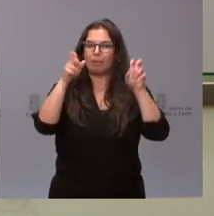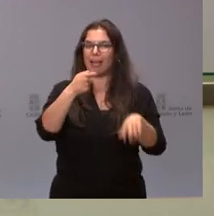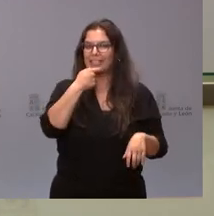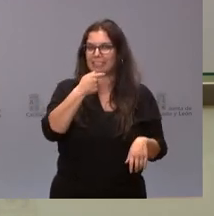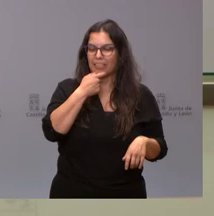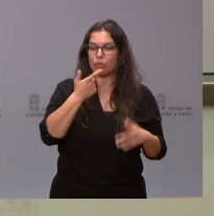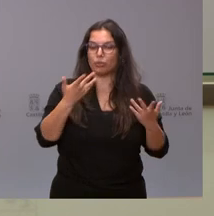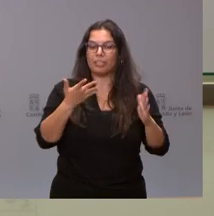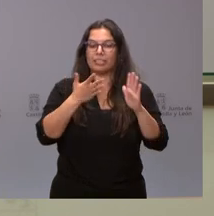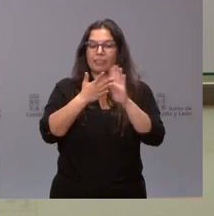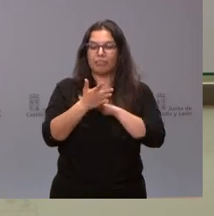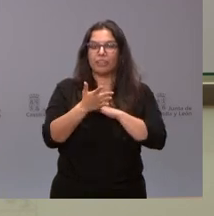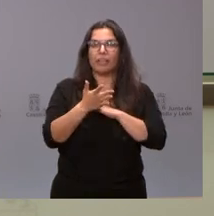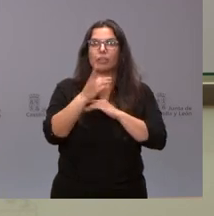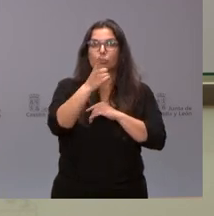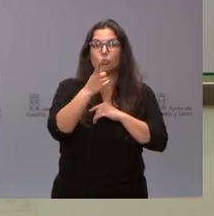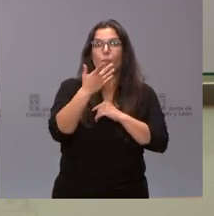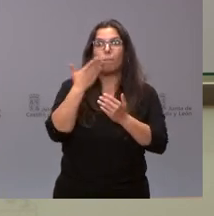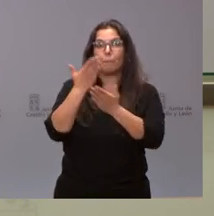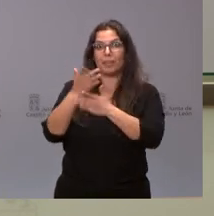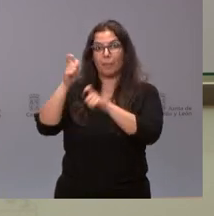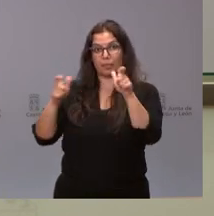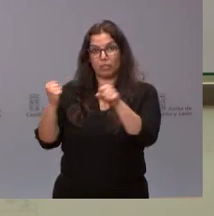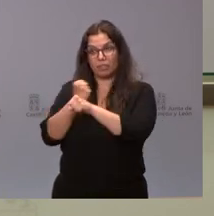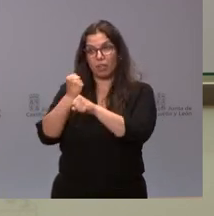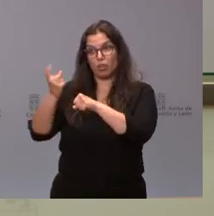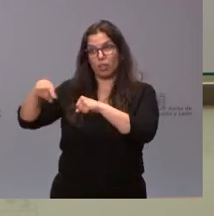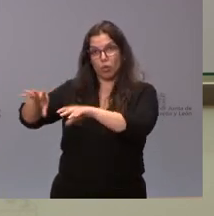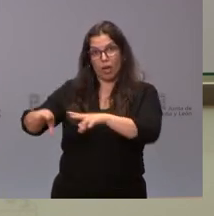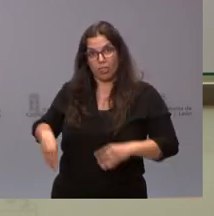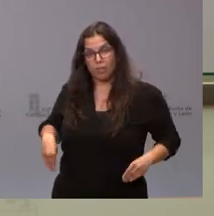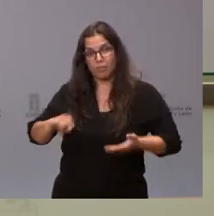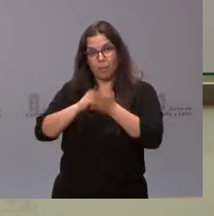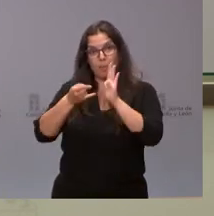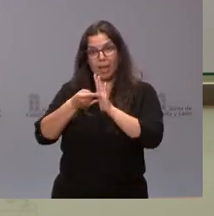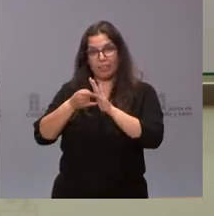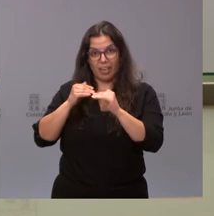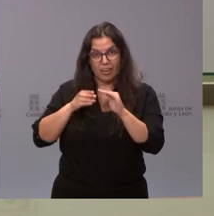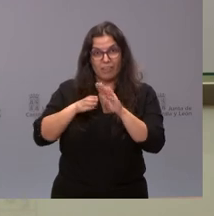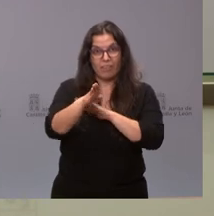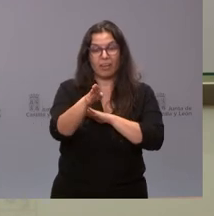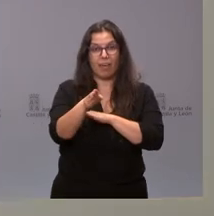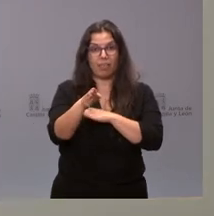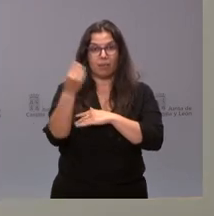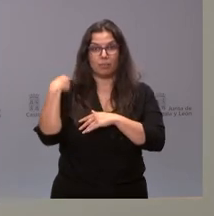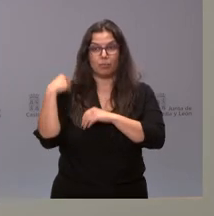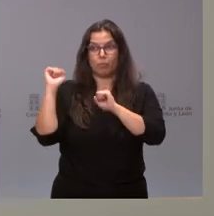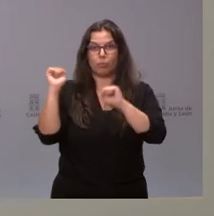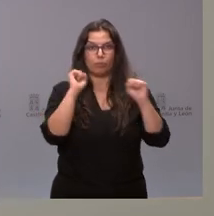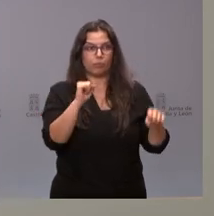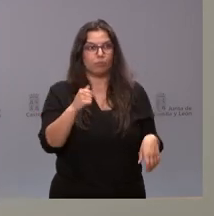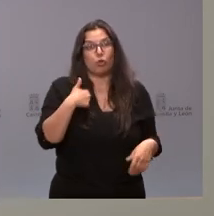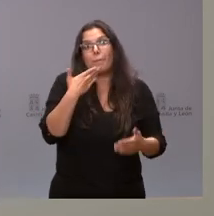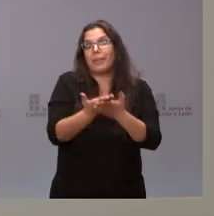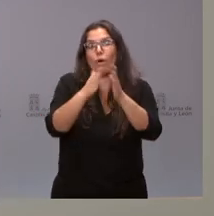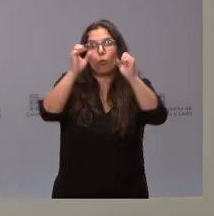entendemos que está pidiendo a los trabajadores que acepten el plan de viabilidad que es donde se ha rechazado en dos plantas. Estoy pidiendo que haya un acuerdo